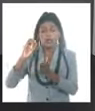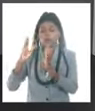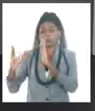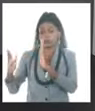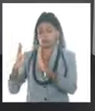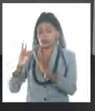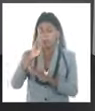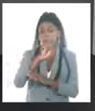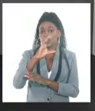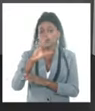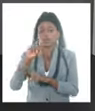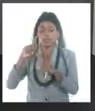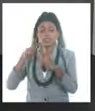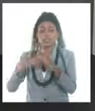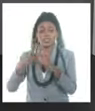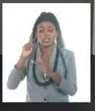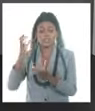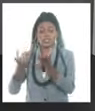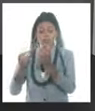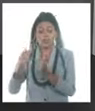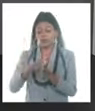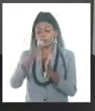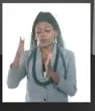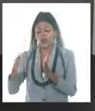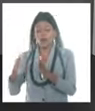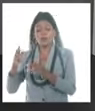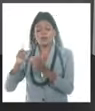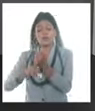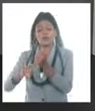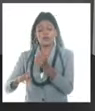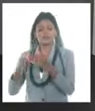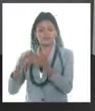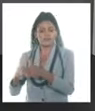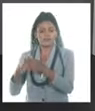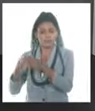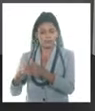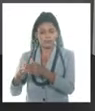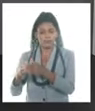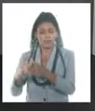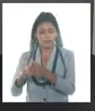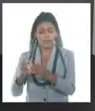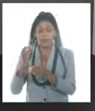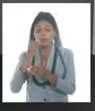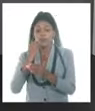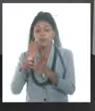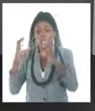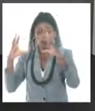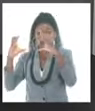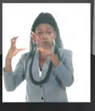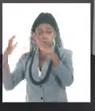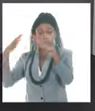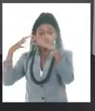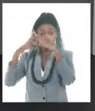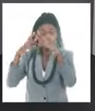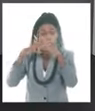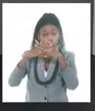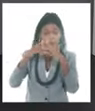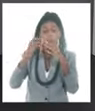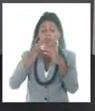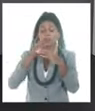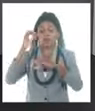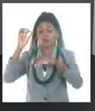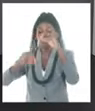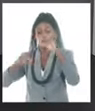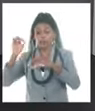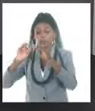Clara y Senfuegos hasta la provincia de Granma se nublará hacia zonas del interior y sur con algunos chubascos y tormentas eléctricas que